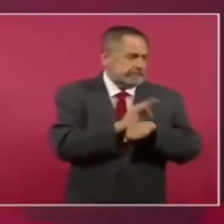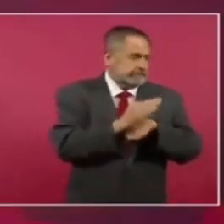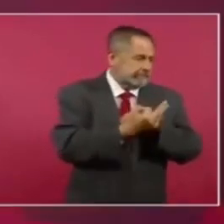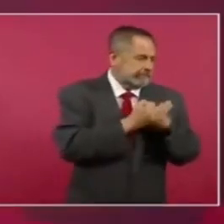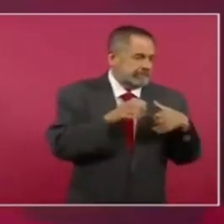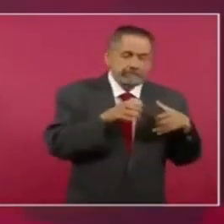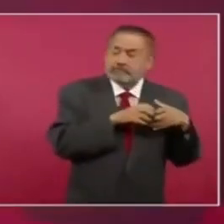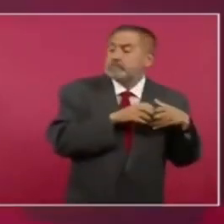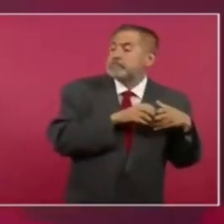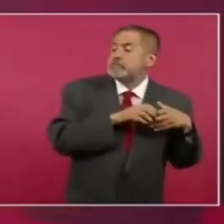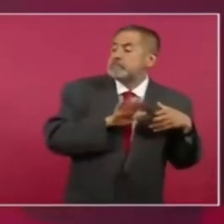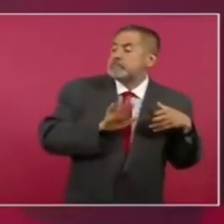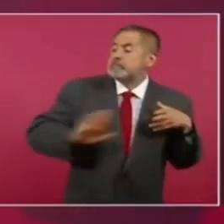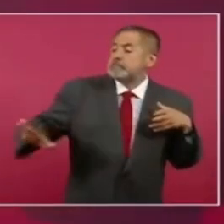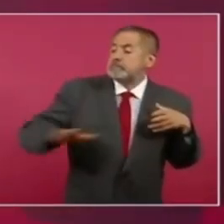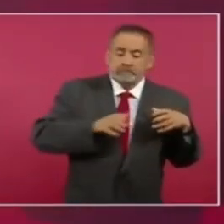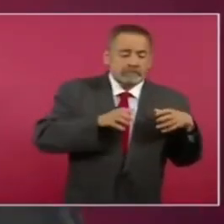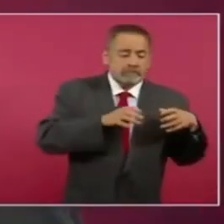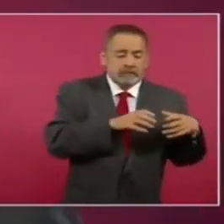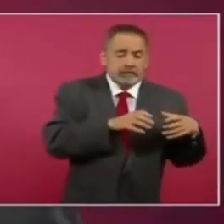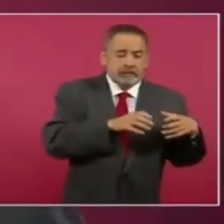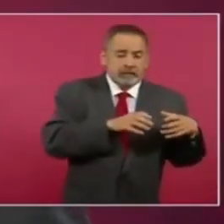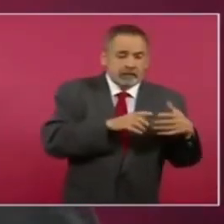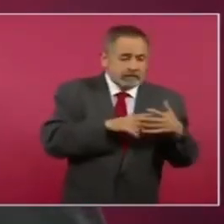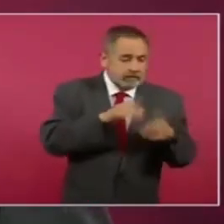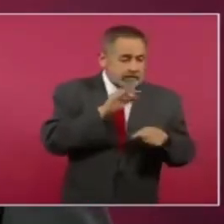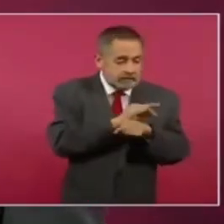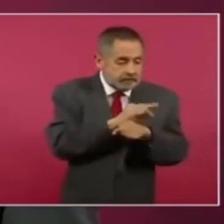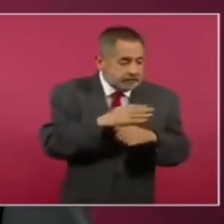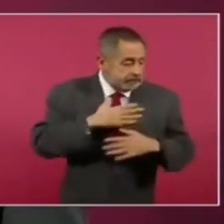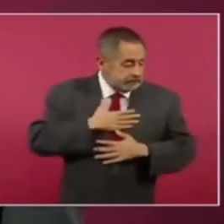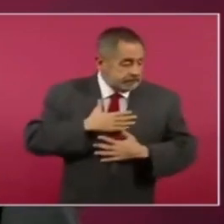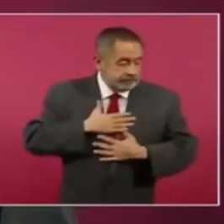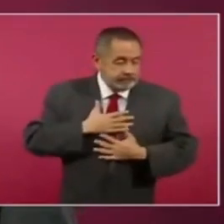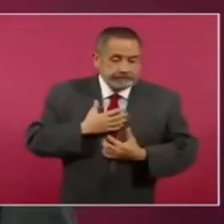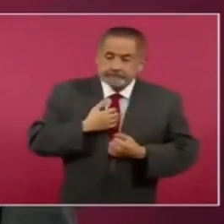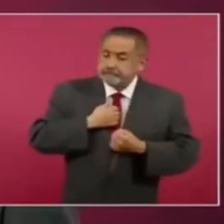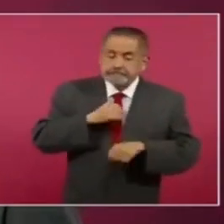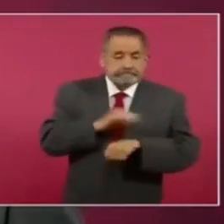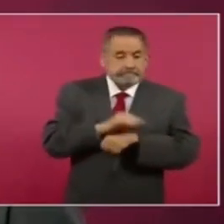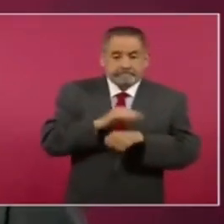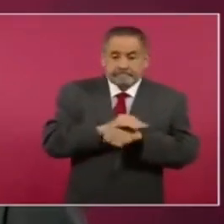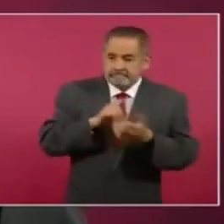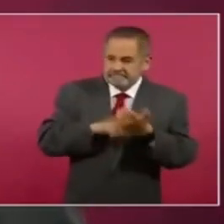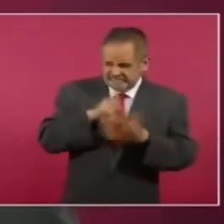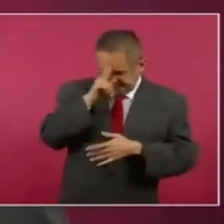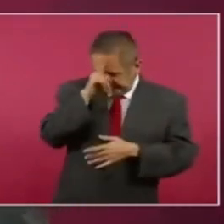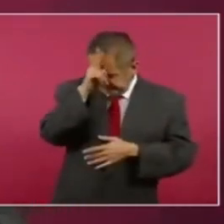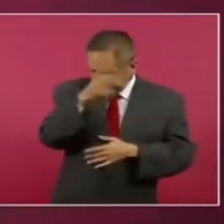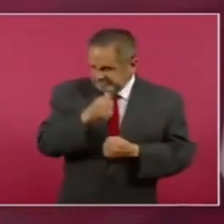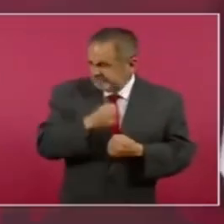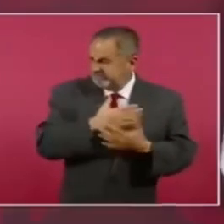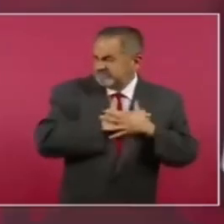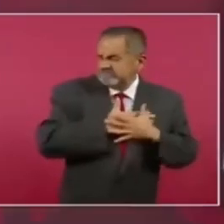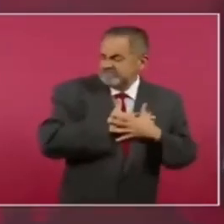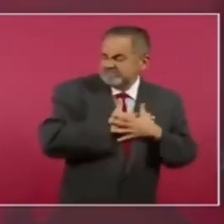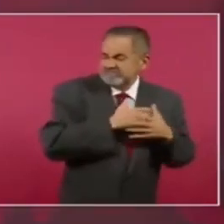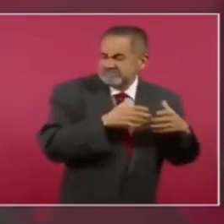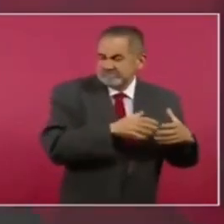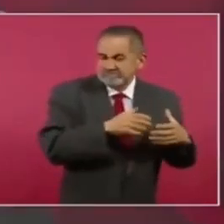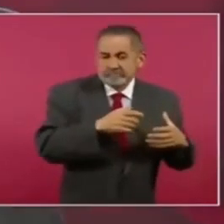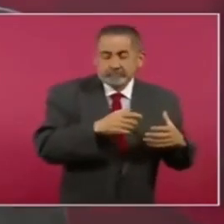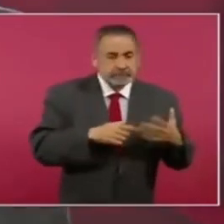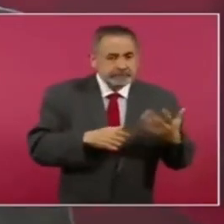los defienden con todo, hasta con